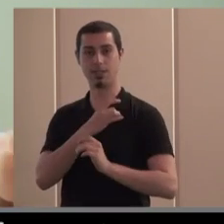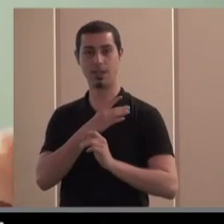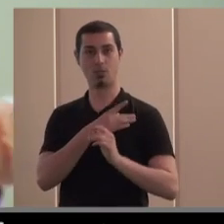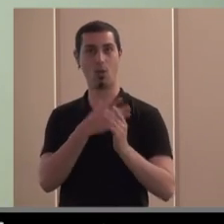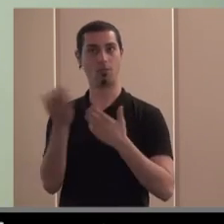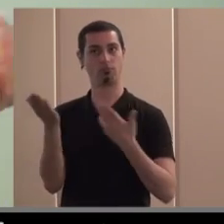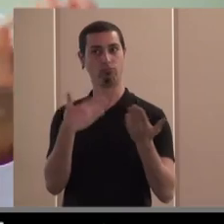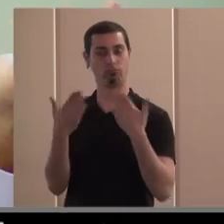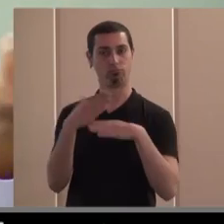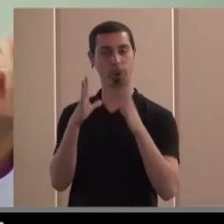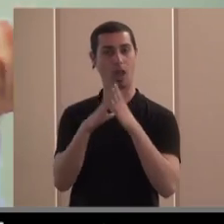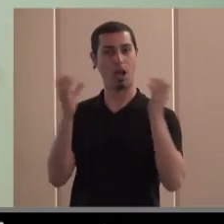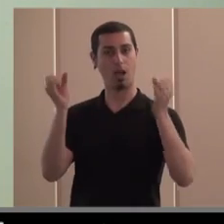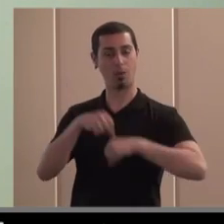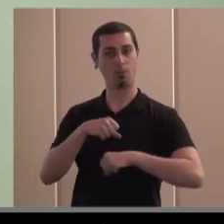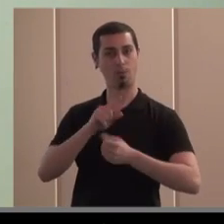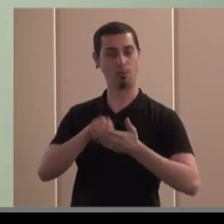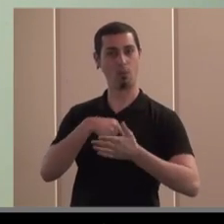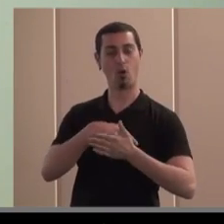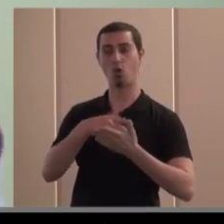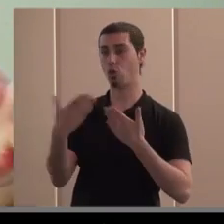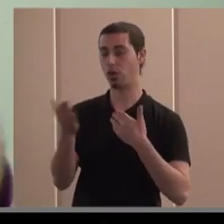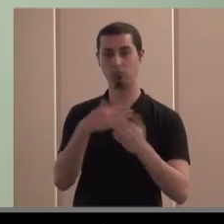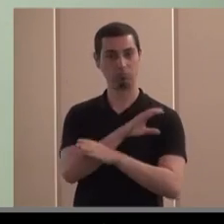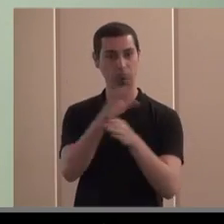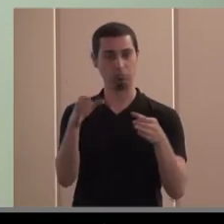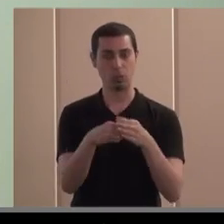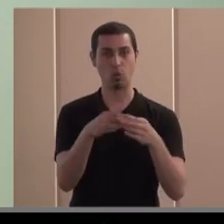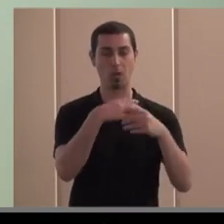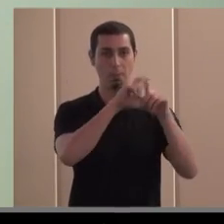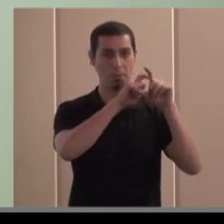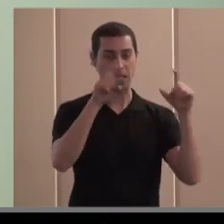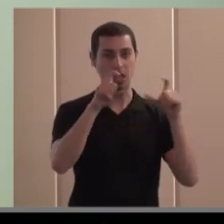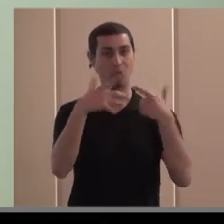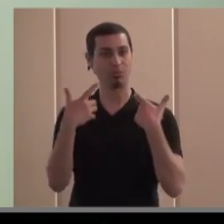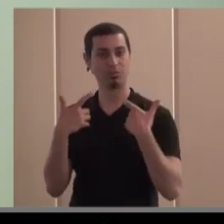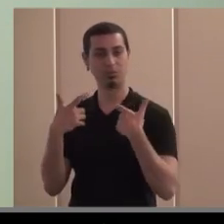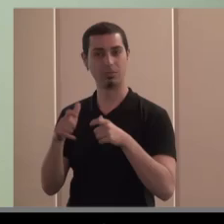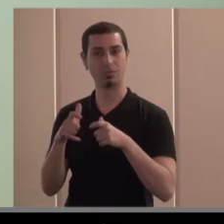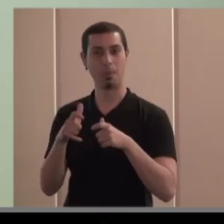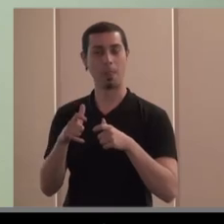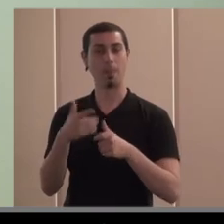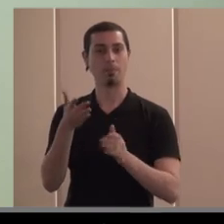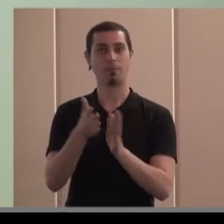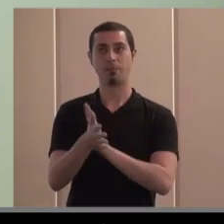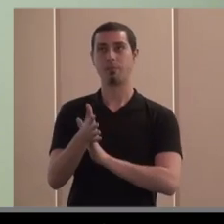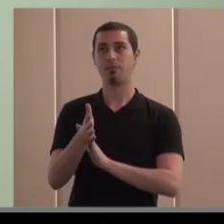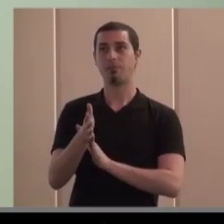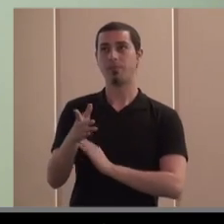convenio colectivo ya sea de una rama o de una empresa o de un sector a nivel local